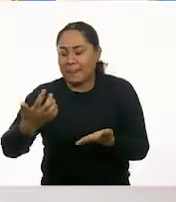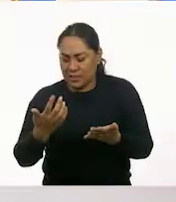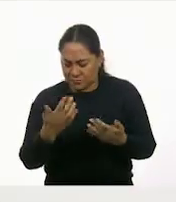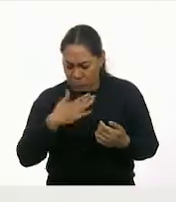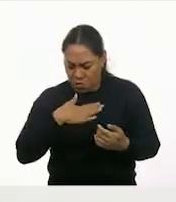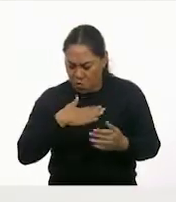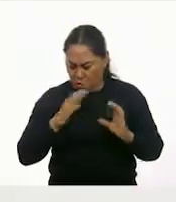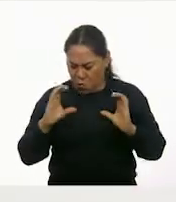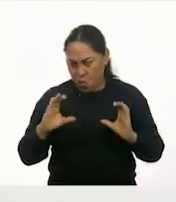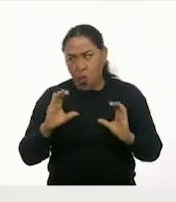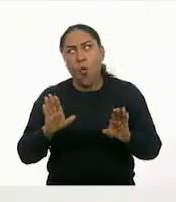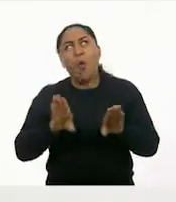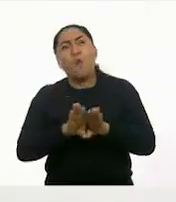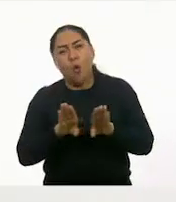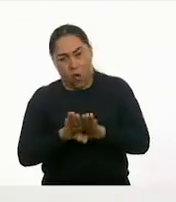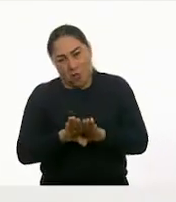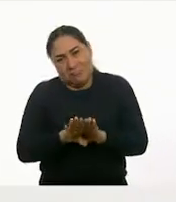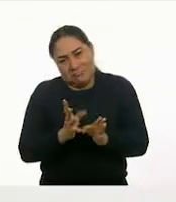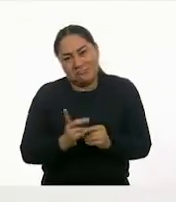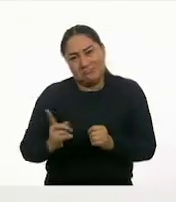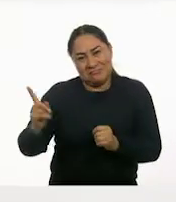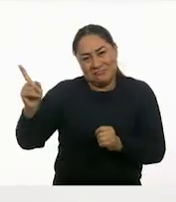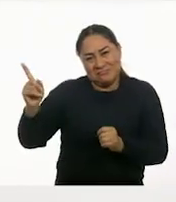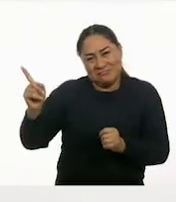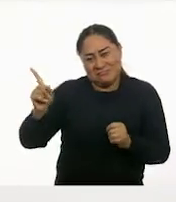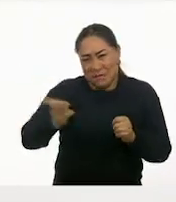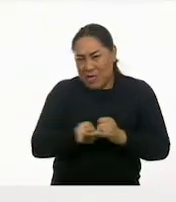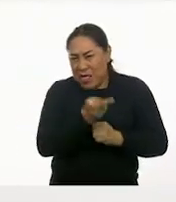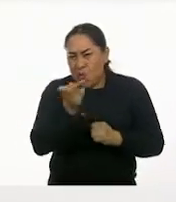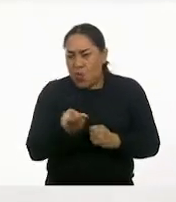cuidarme yo mismo? ¿Qué puedo hacer? ¿Qué puedo hacer?